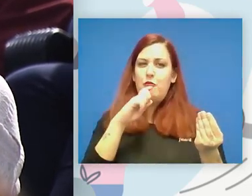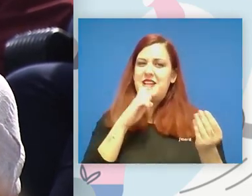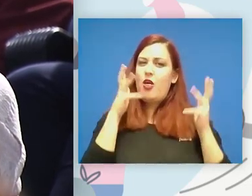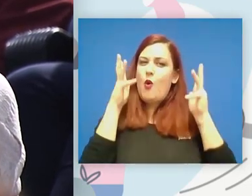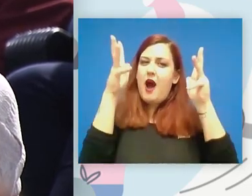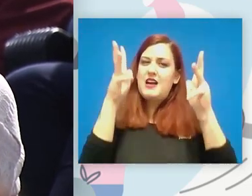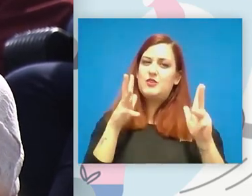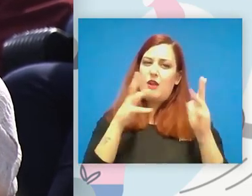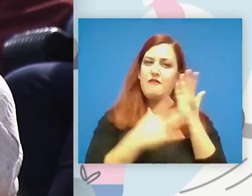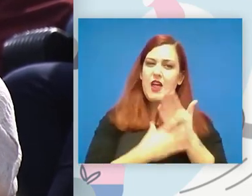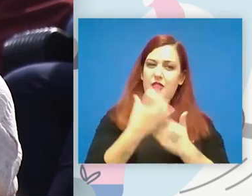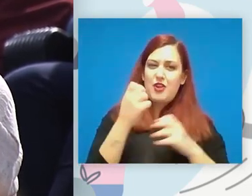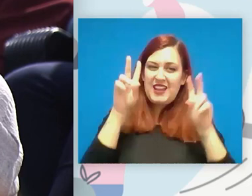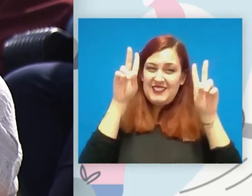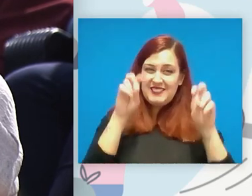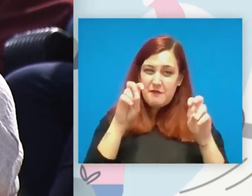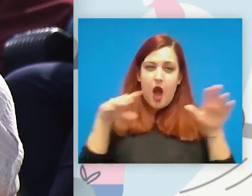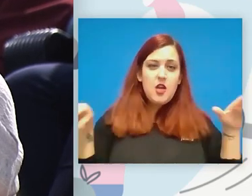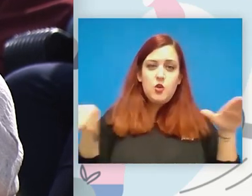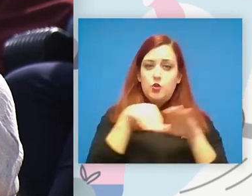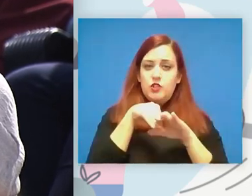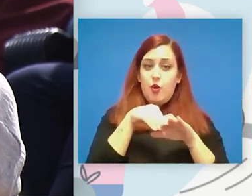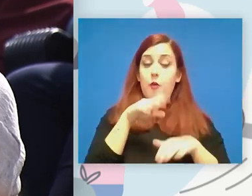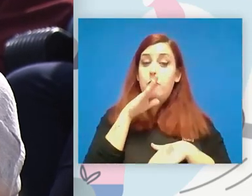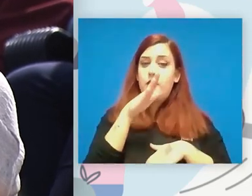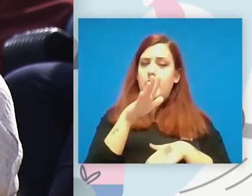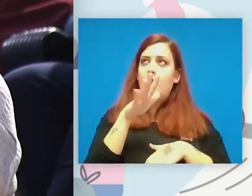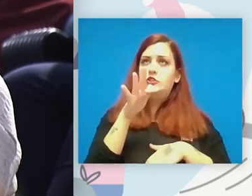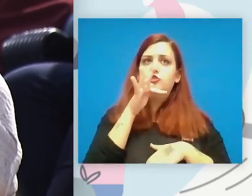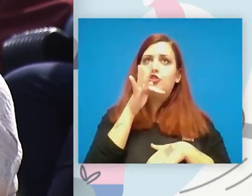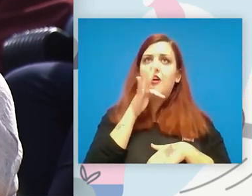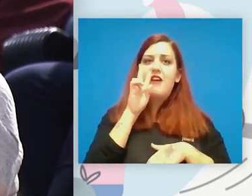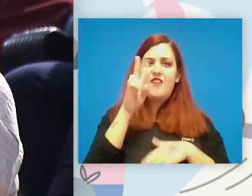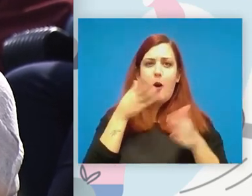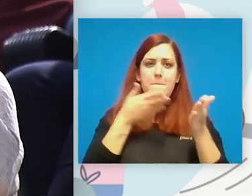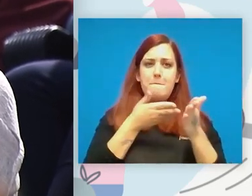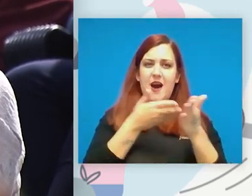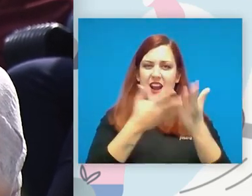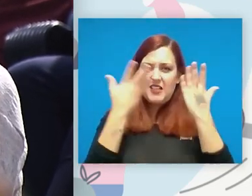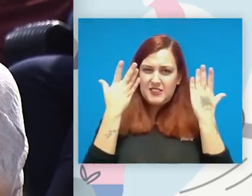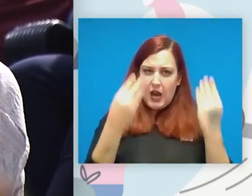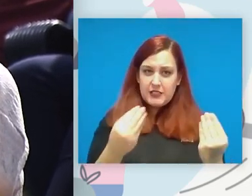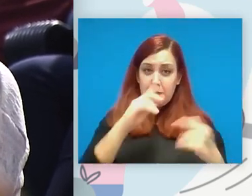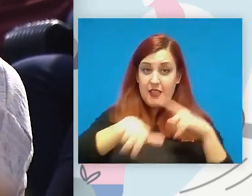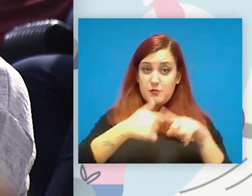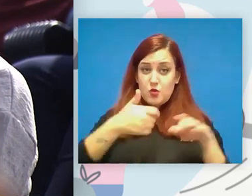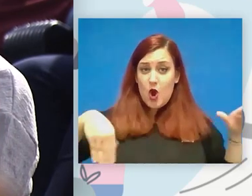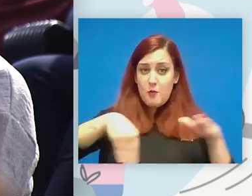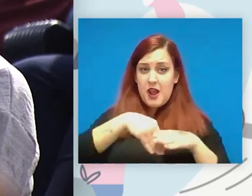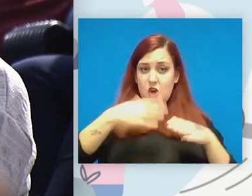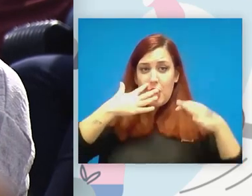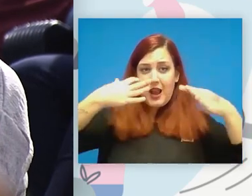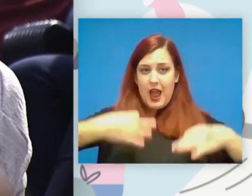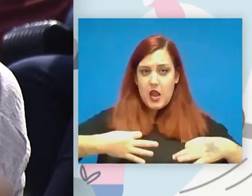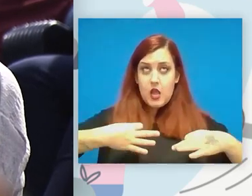federaciones en tema de materia inclusiva porque sigo encontrando muchas barreras para realmente hacer la inclusión ya no real